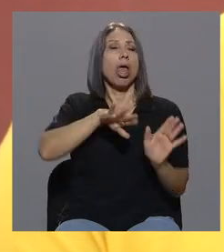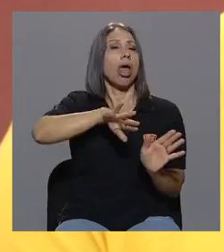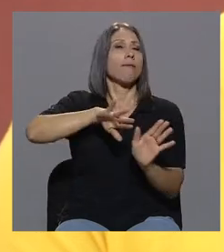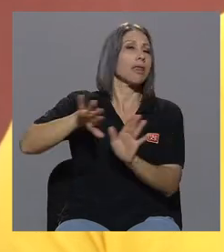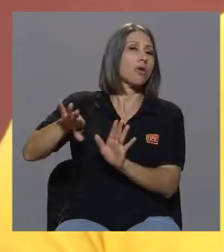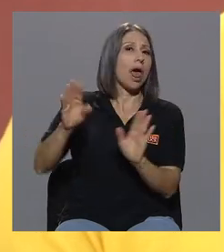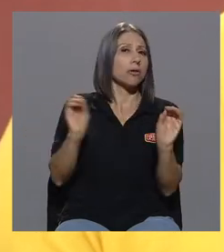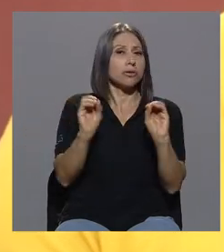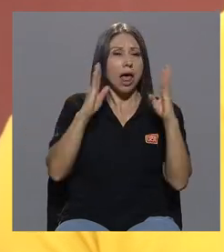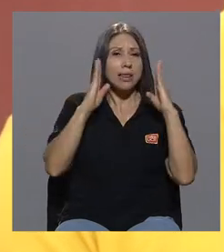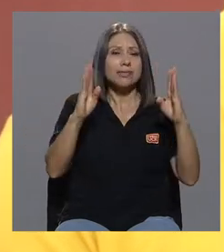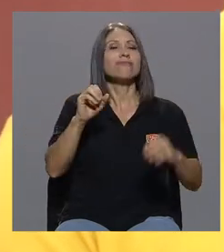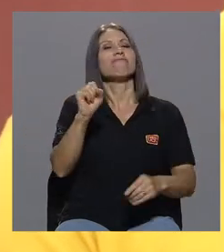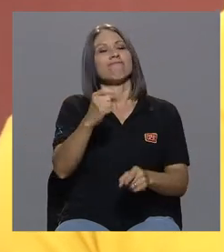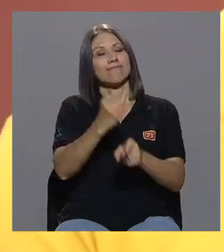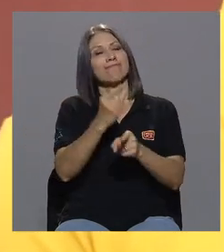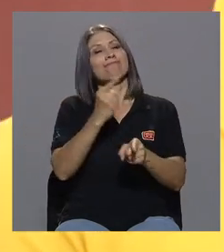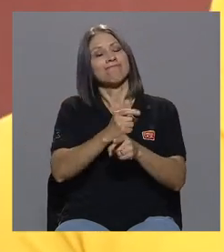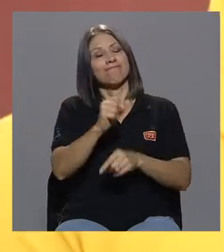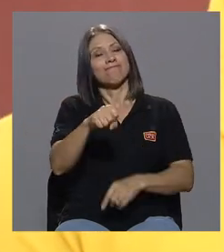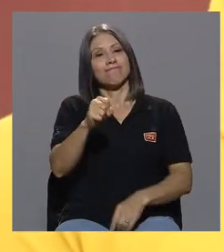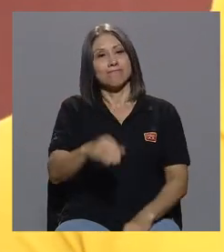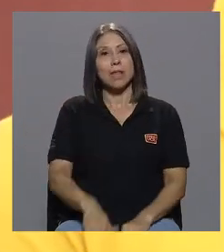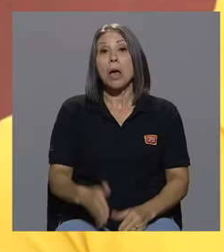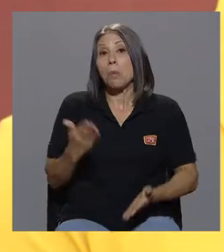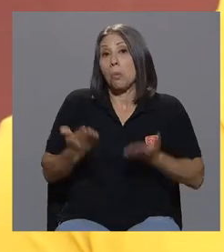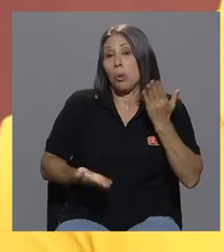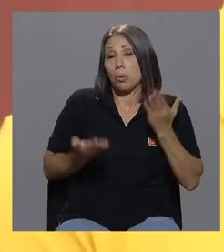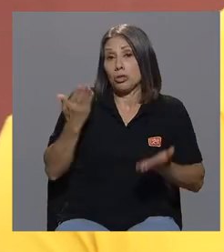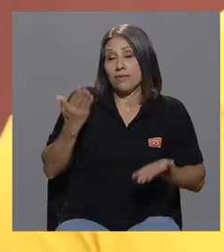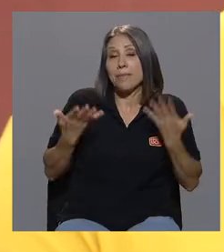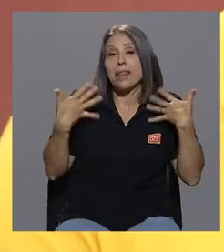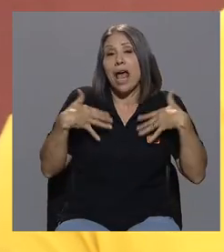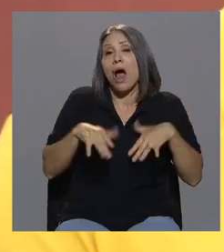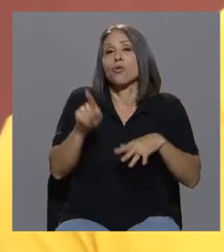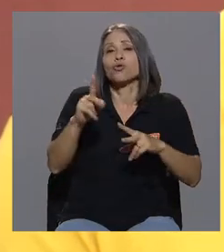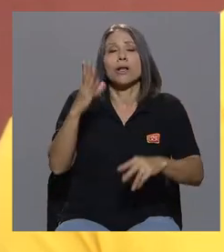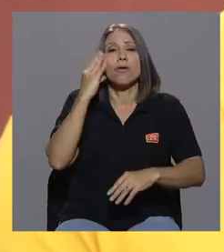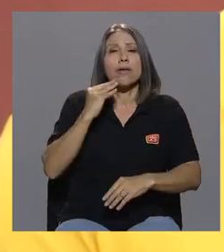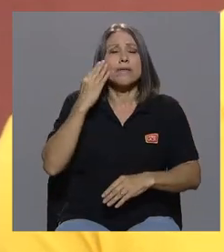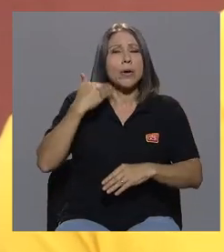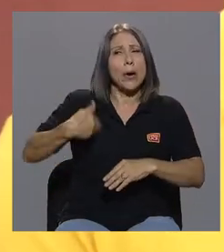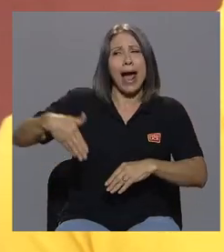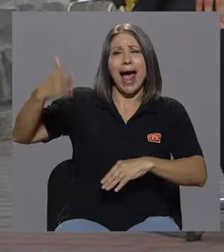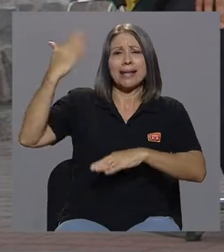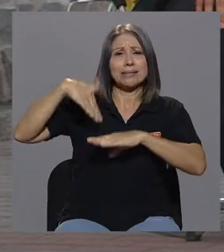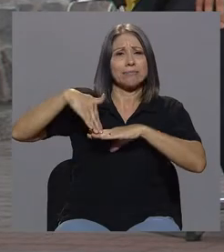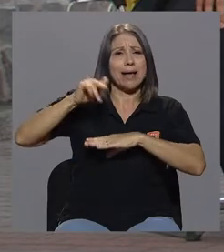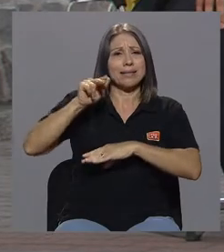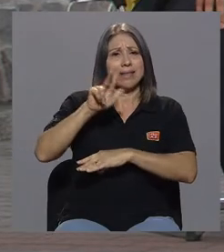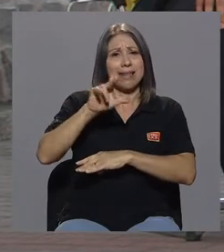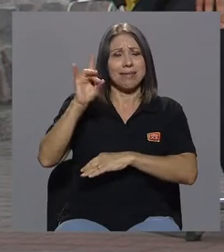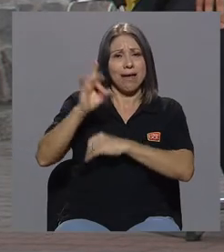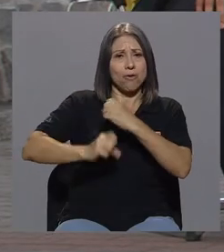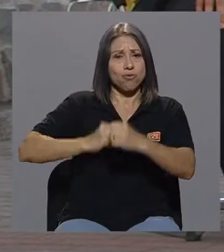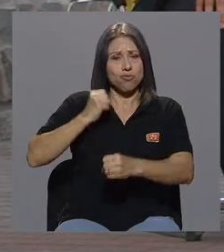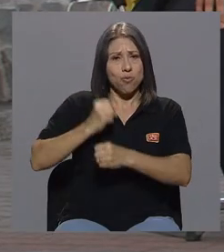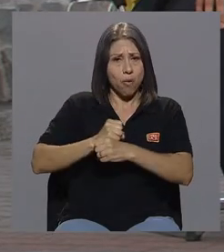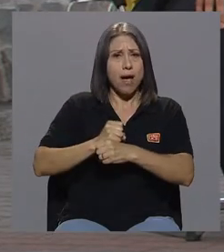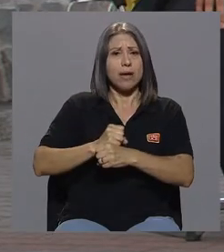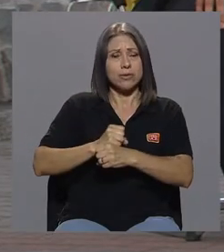exactamente. O sea, posiblemente, aunque eso usted lo vivió hace más de 38 años, en